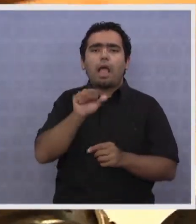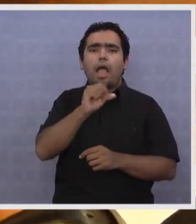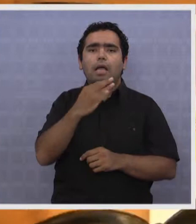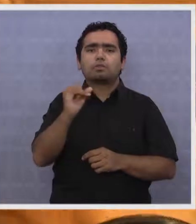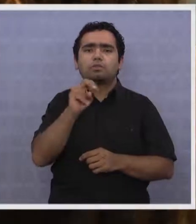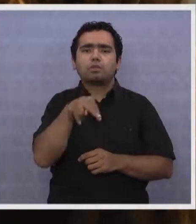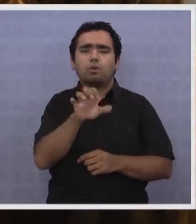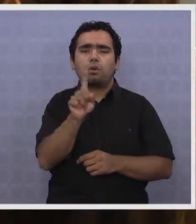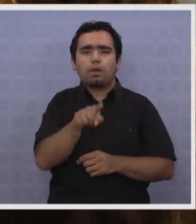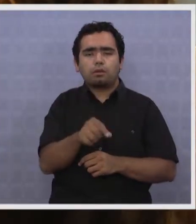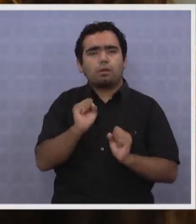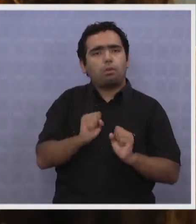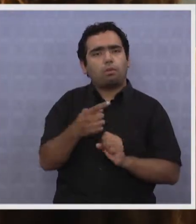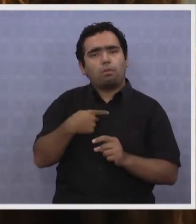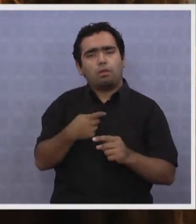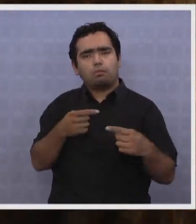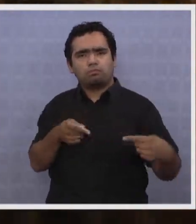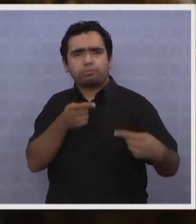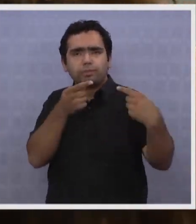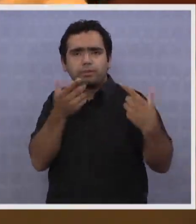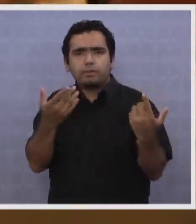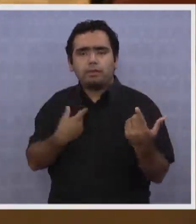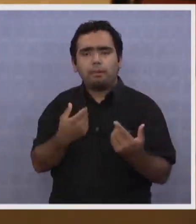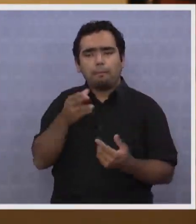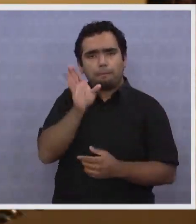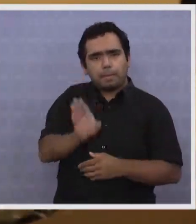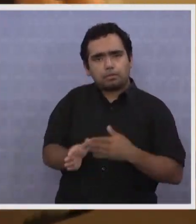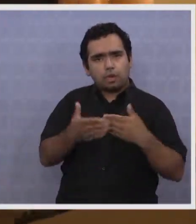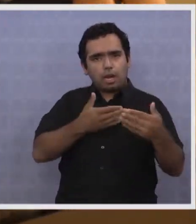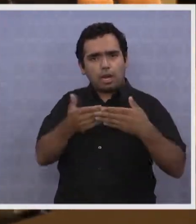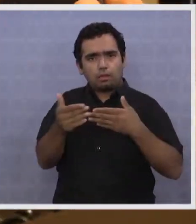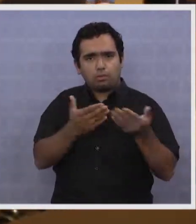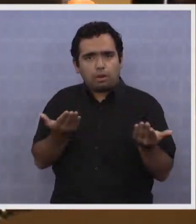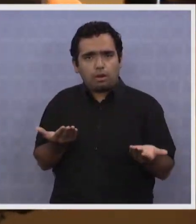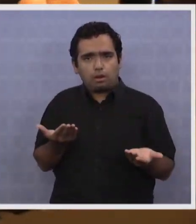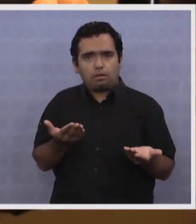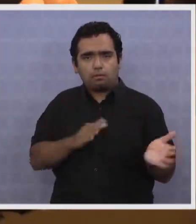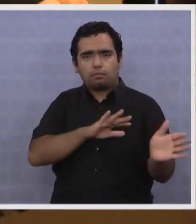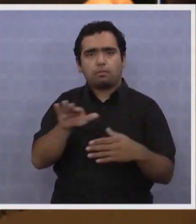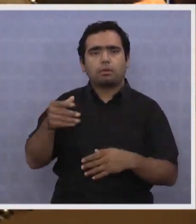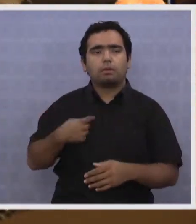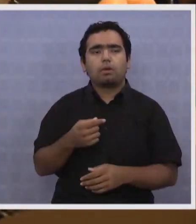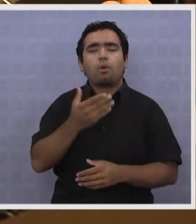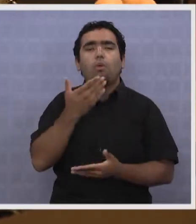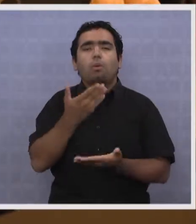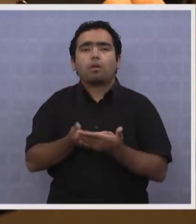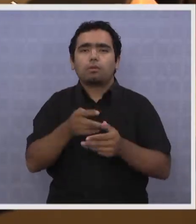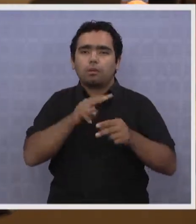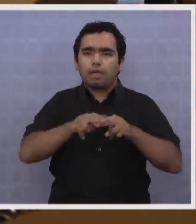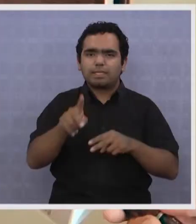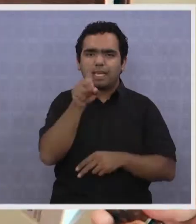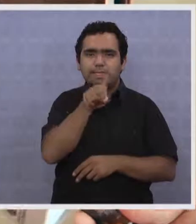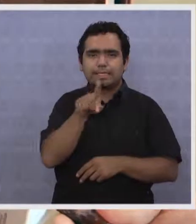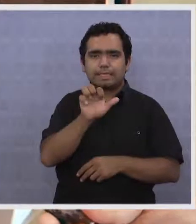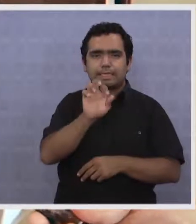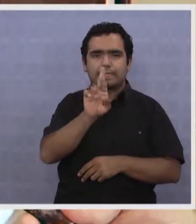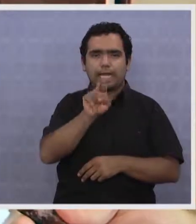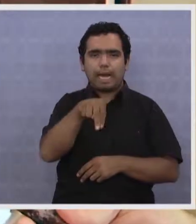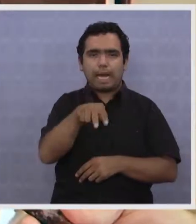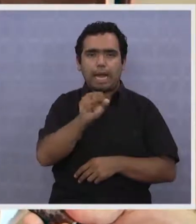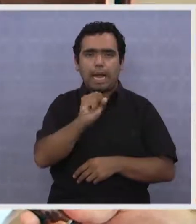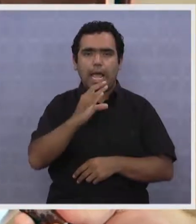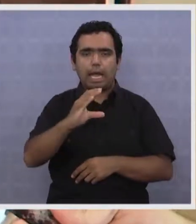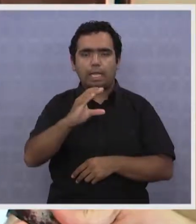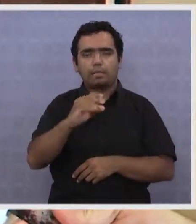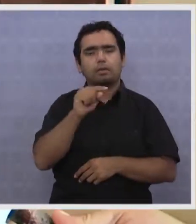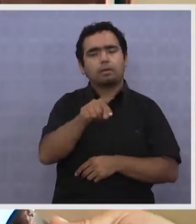acciones no pueden ser combatidas fácilmente por una persona natural. Cuando se creó el CERNAC, y una de las